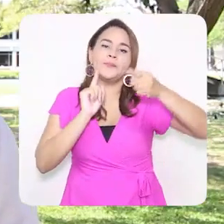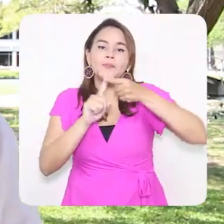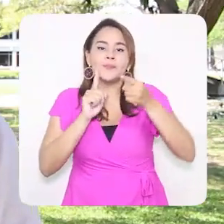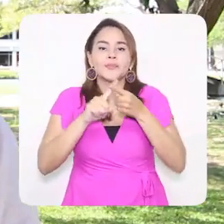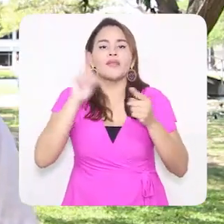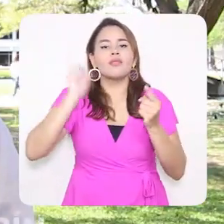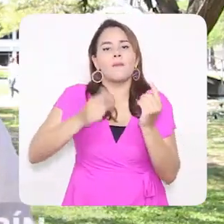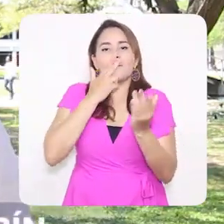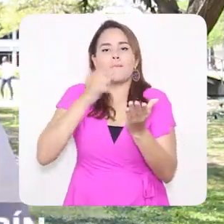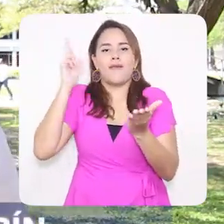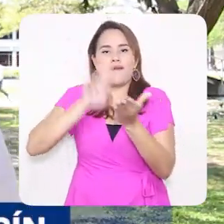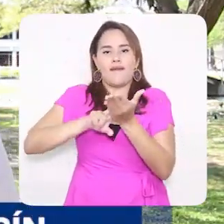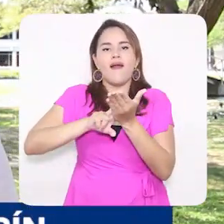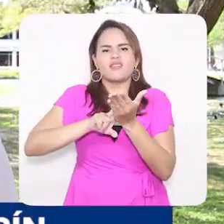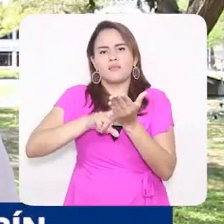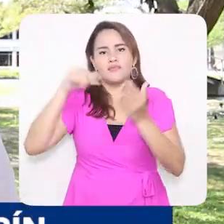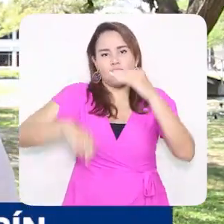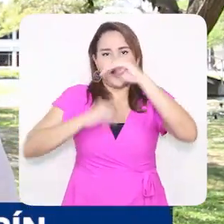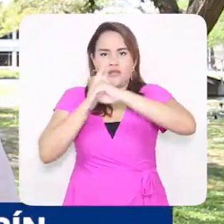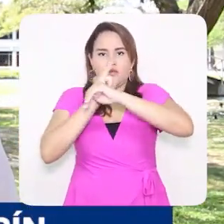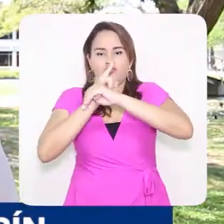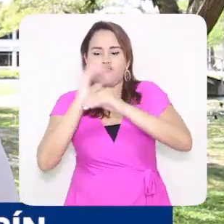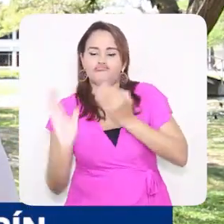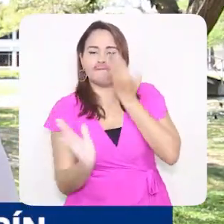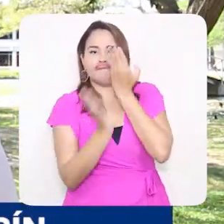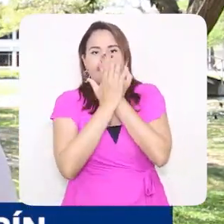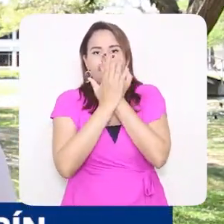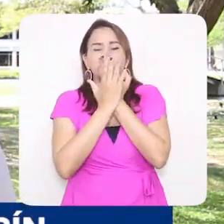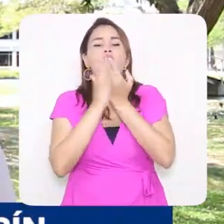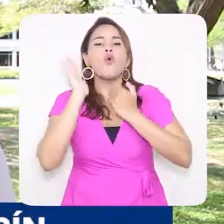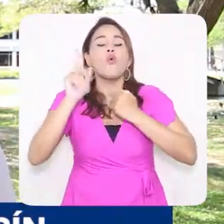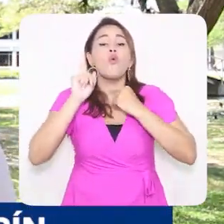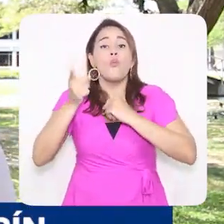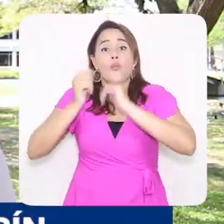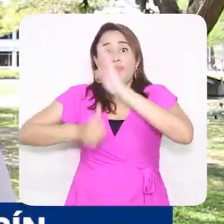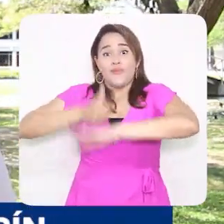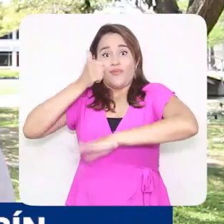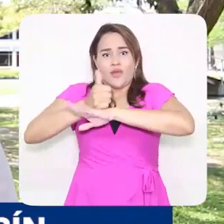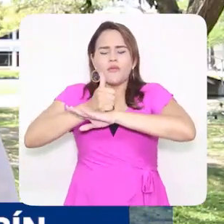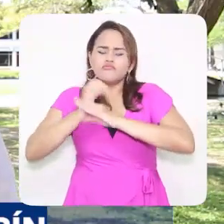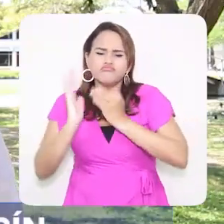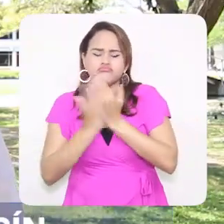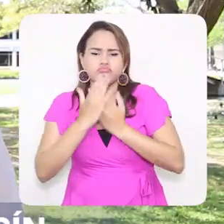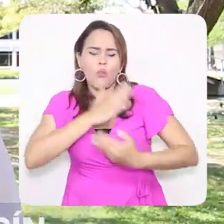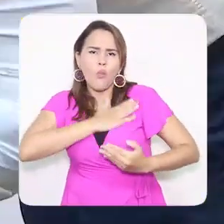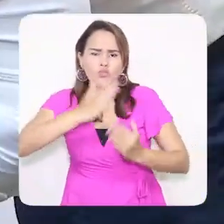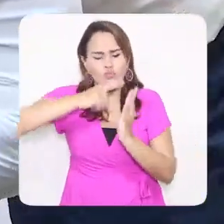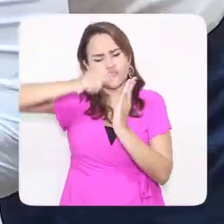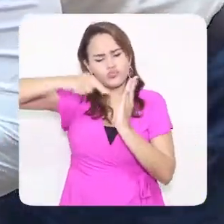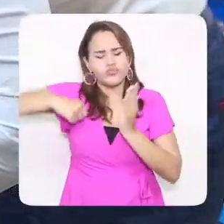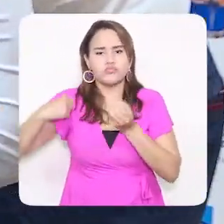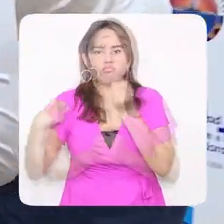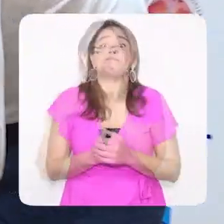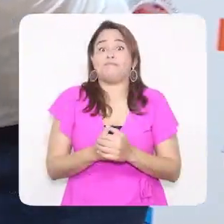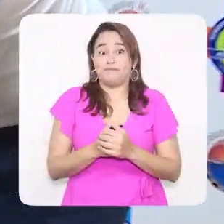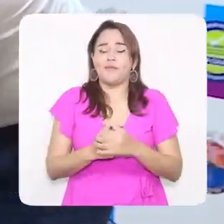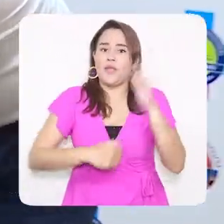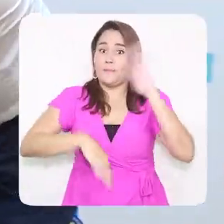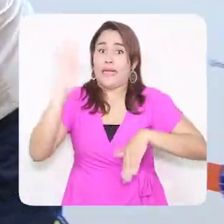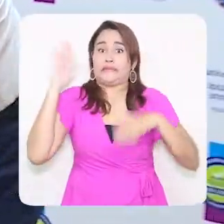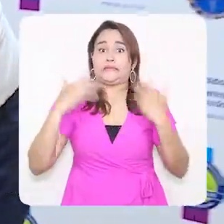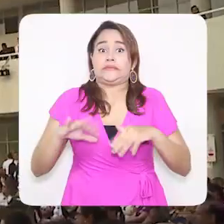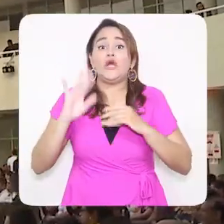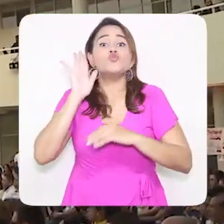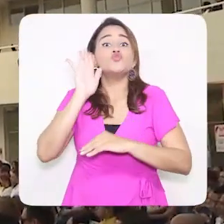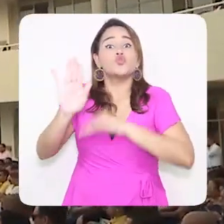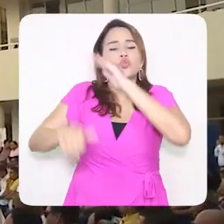carta de respaldo institucional que el señor rector nos colaboró firmándola de manera inmediata. Además, el señor